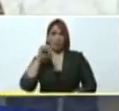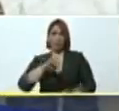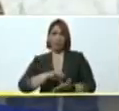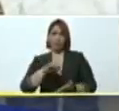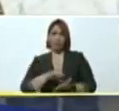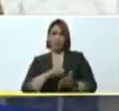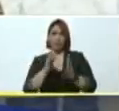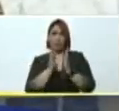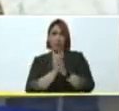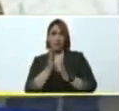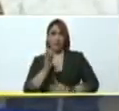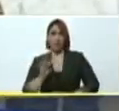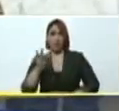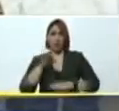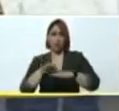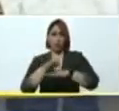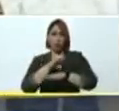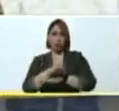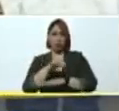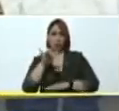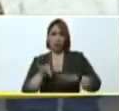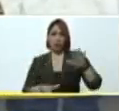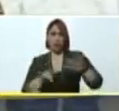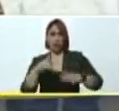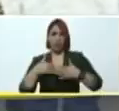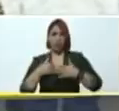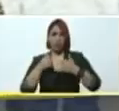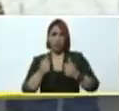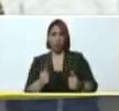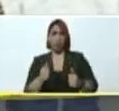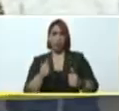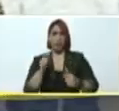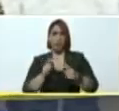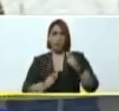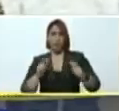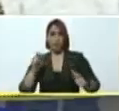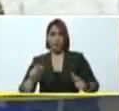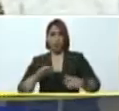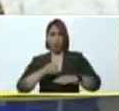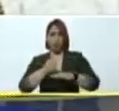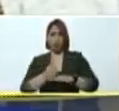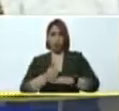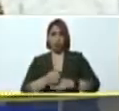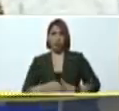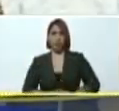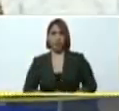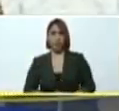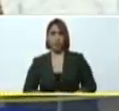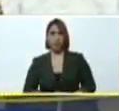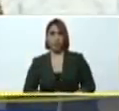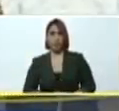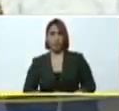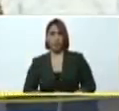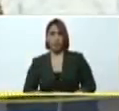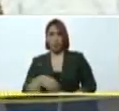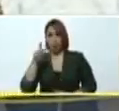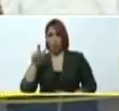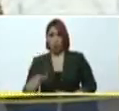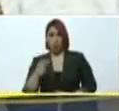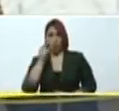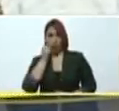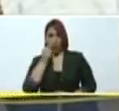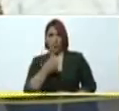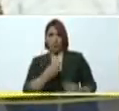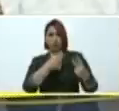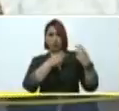de San Fernando. El secretario de Seguridad Ciudadana, el general de División, Francisco Corona. Director